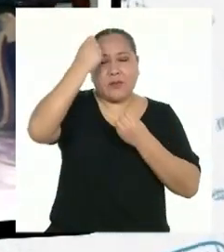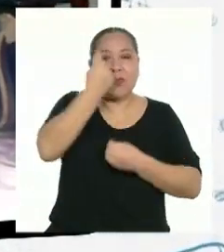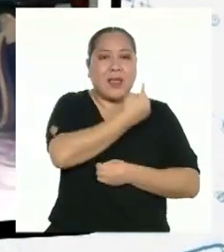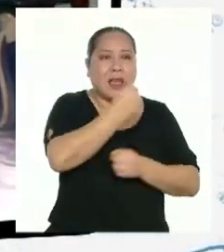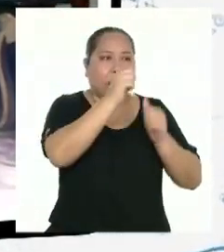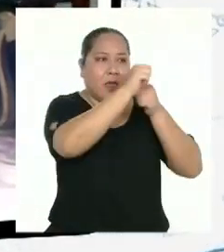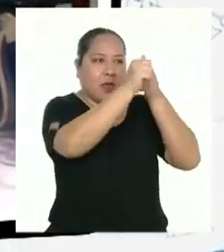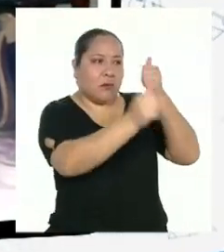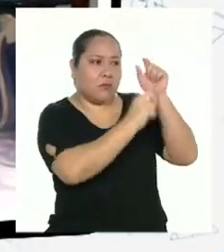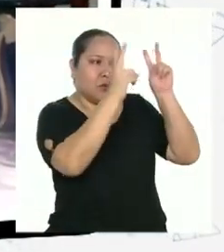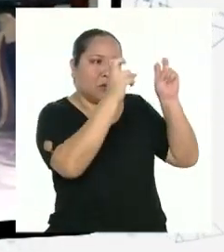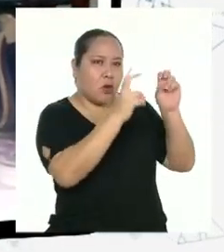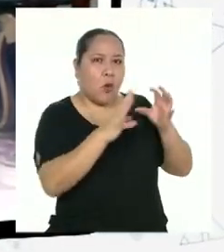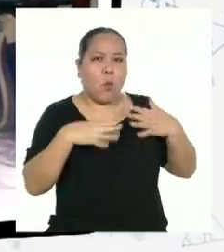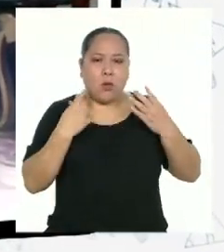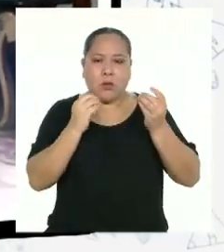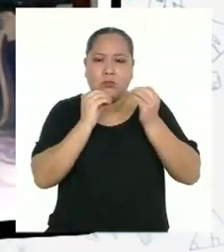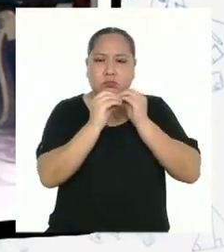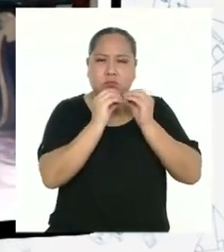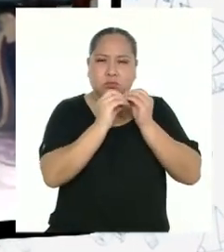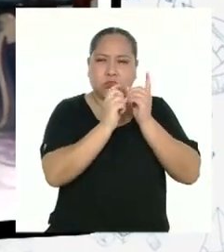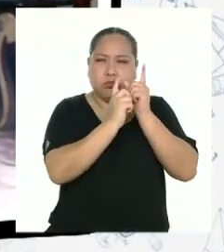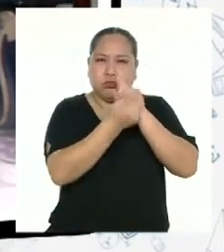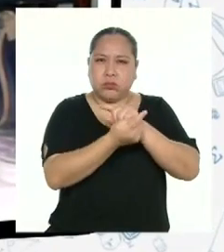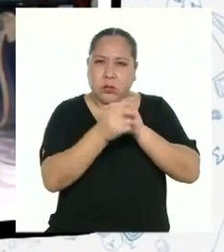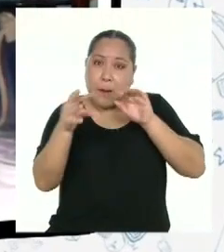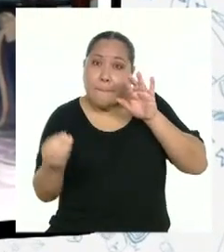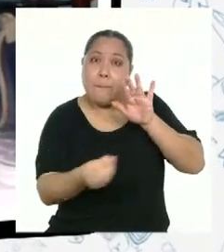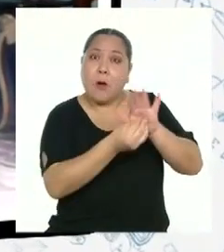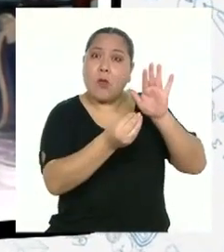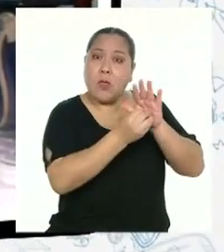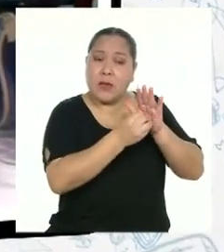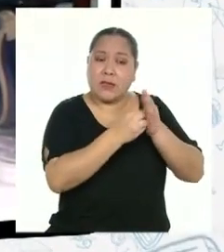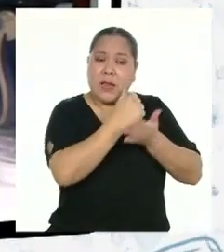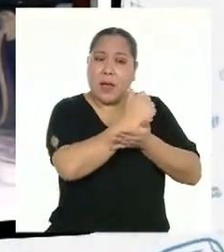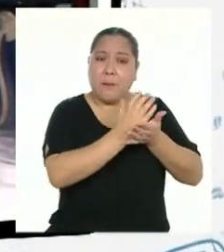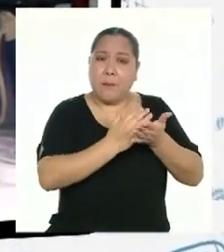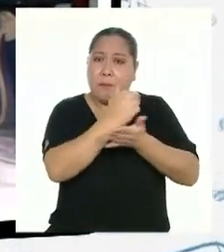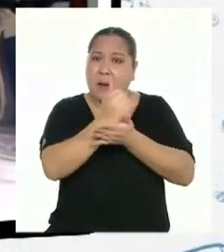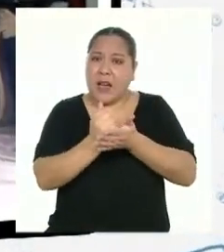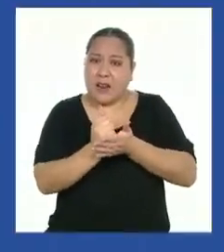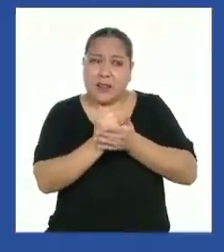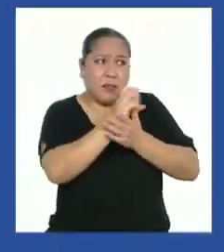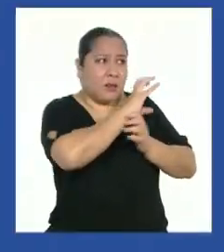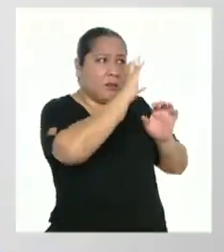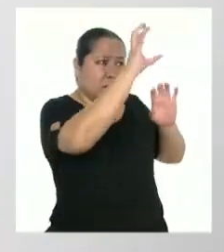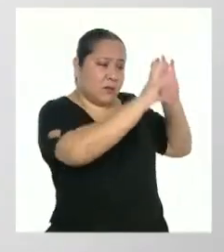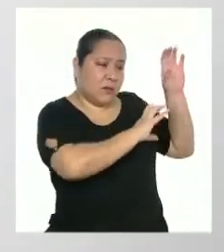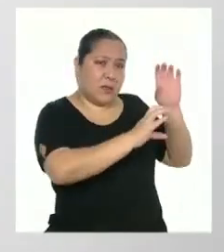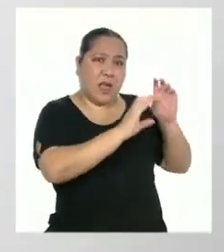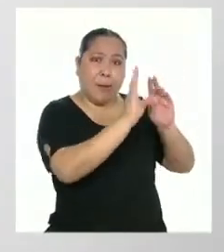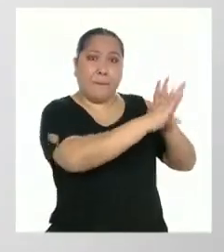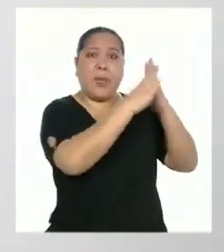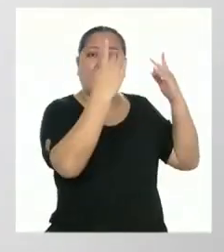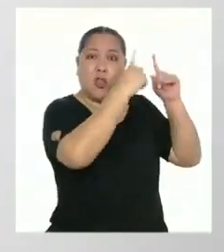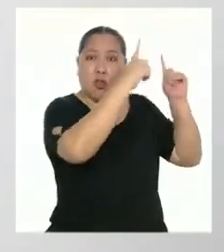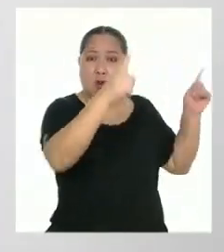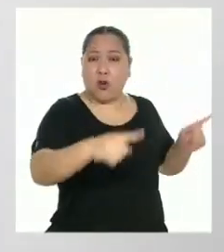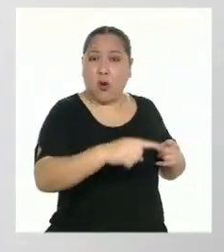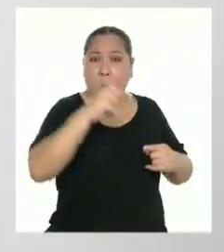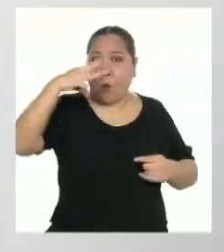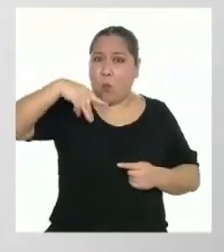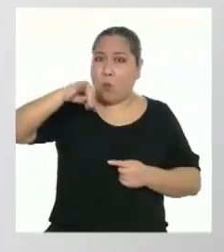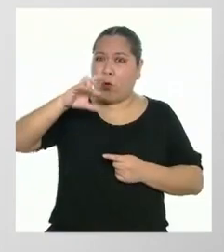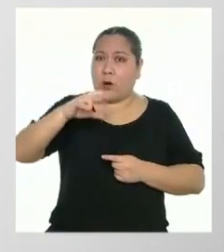de ellos podría adaptarse e incorporarse como parte de las secciones del periódico mural? Buena pregunta.